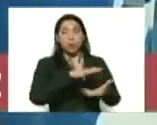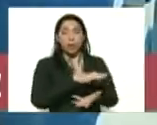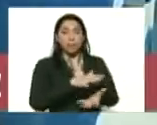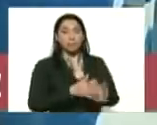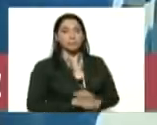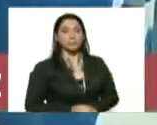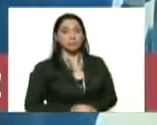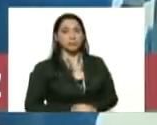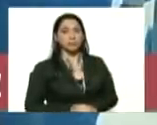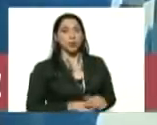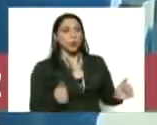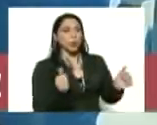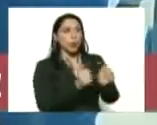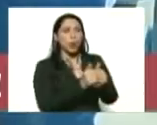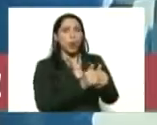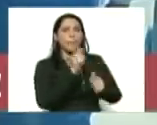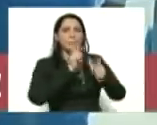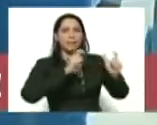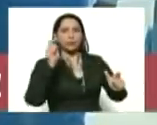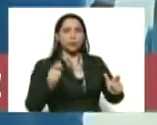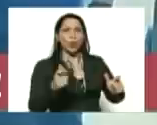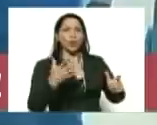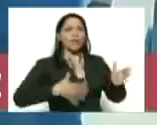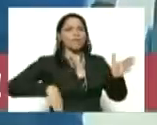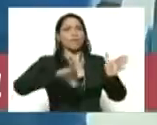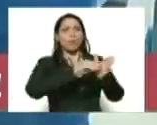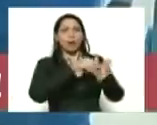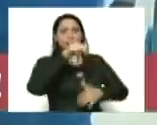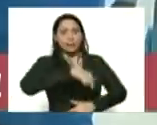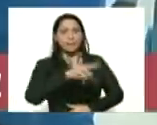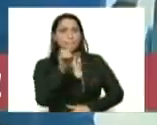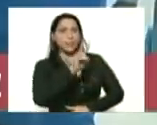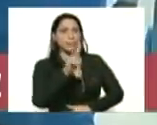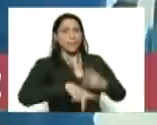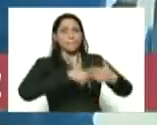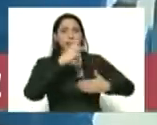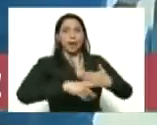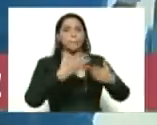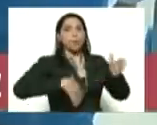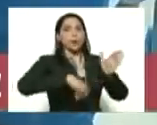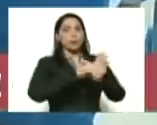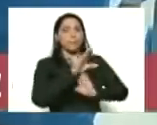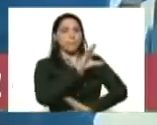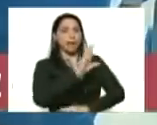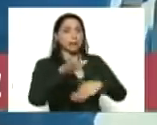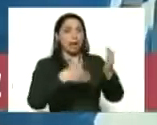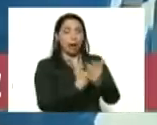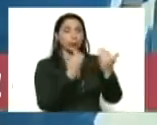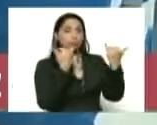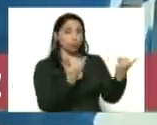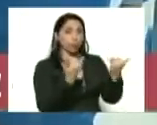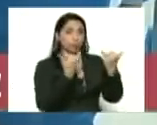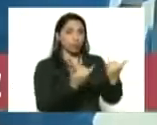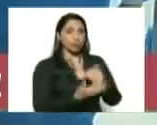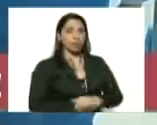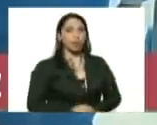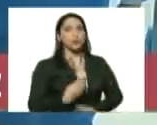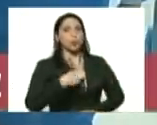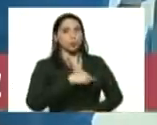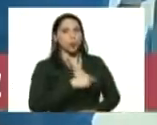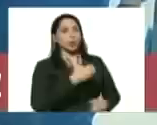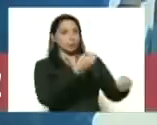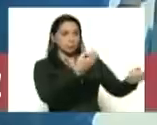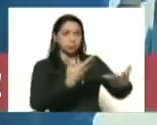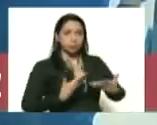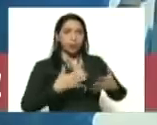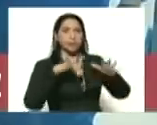con los con nacionales que están regresando por frontera en el plan vuelta a la patria que hasta ahora presidente hemos recibido